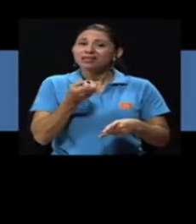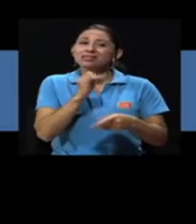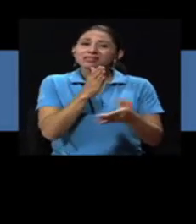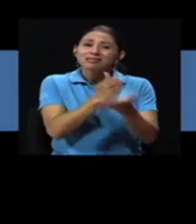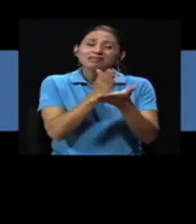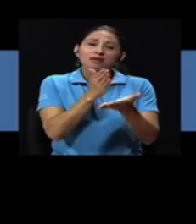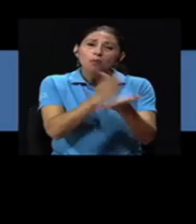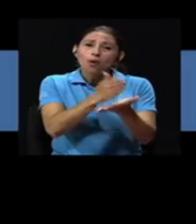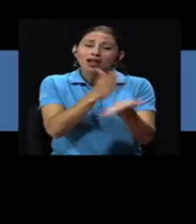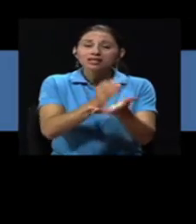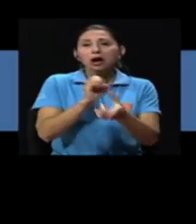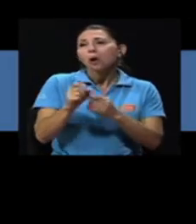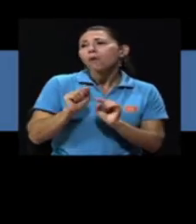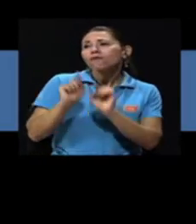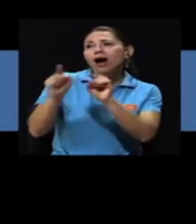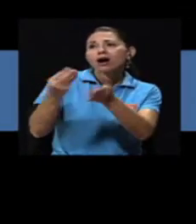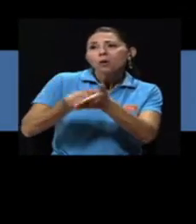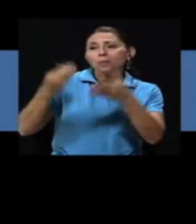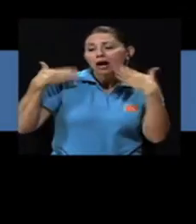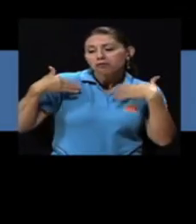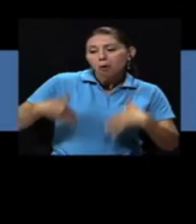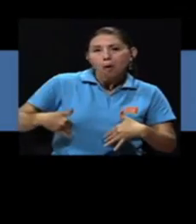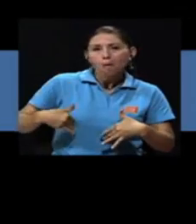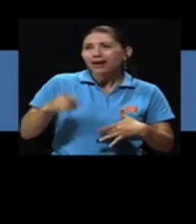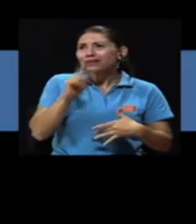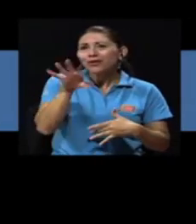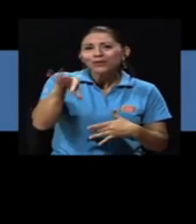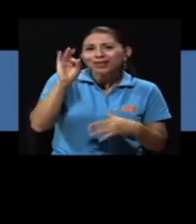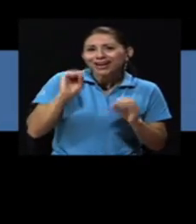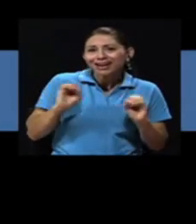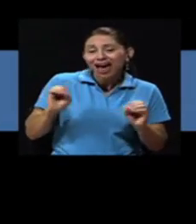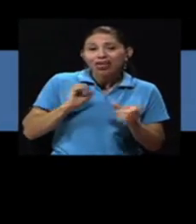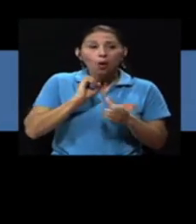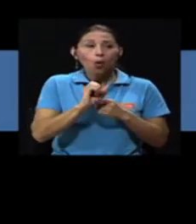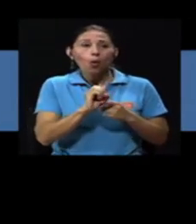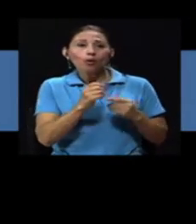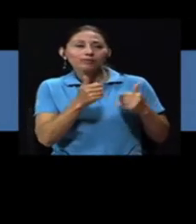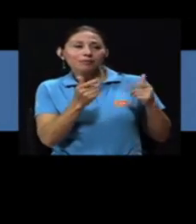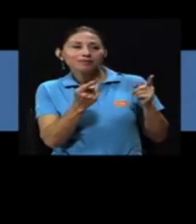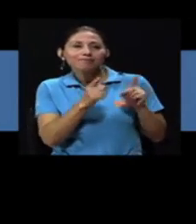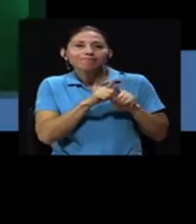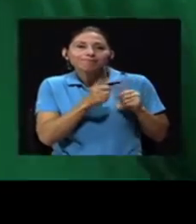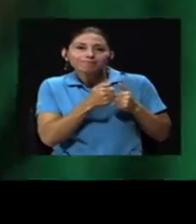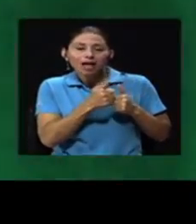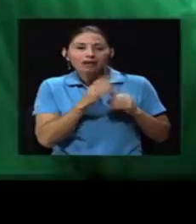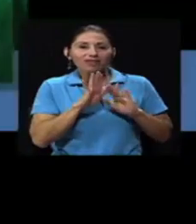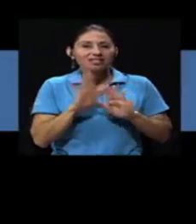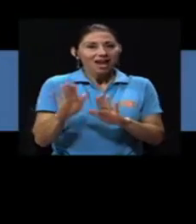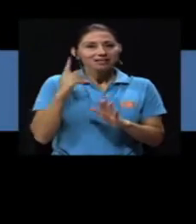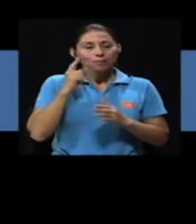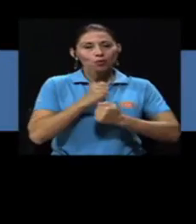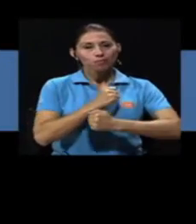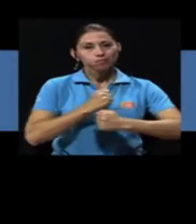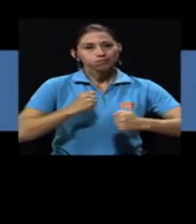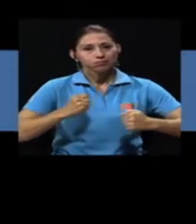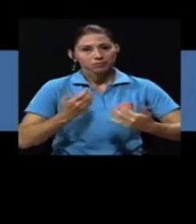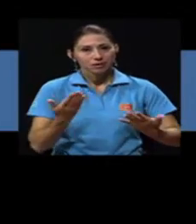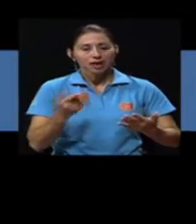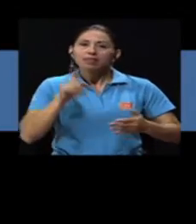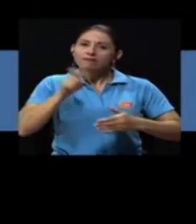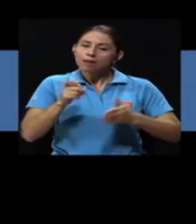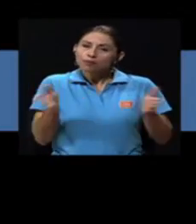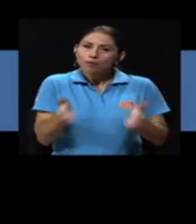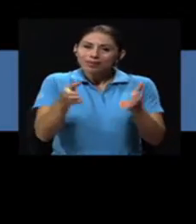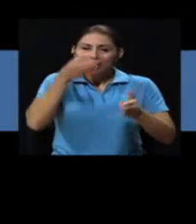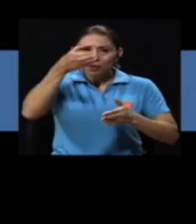molestan o cuando van a alguna tienda y no encuentran ropa o cuando alguna pareja los rechaza porque tienen sobrepeso, ¿verdad? Bueno, deberíamos de fomentar la cultura